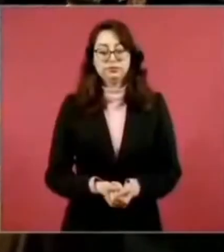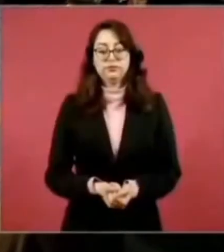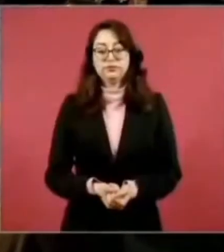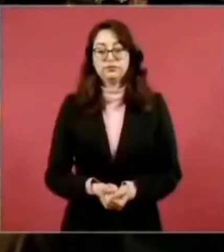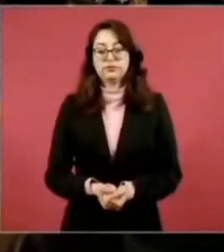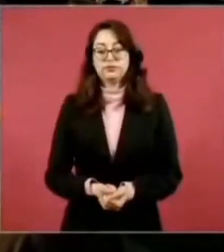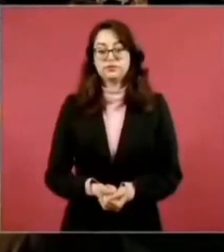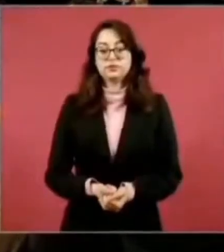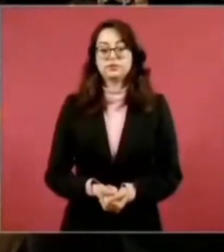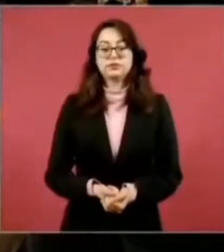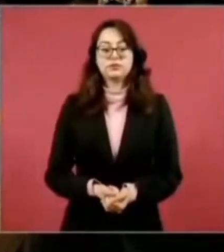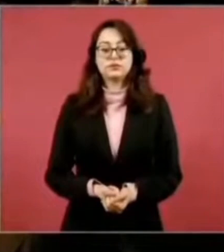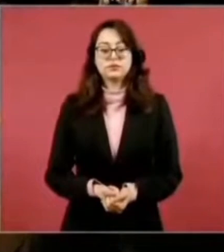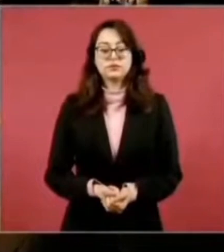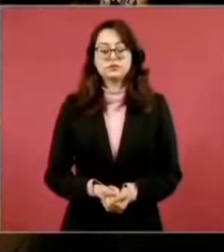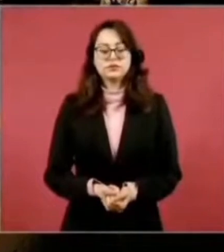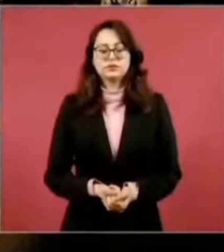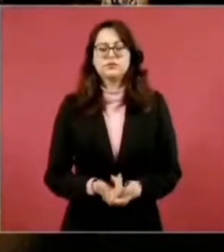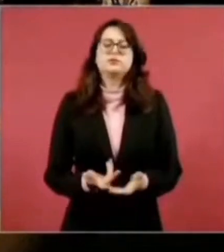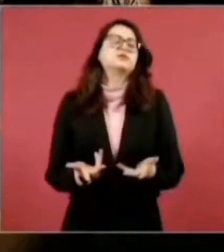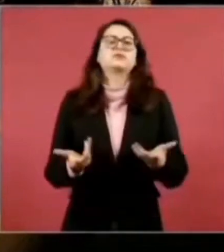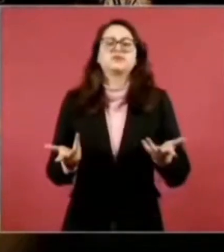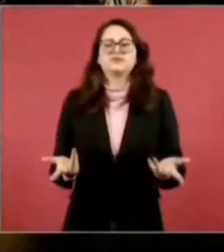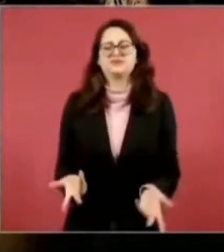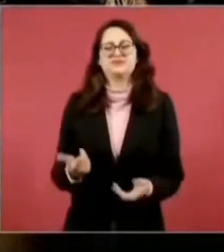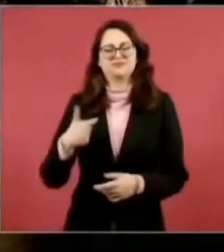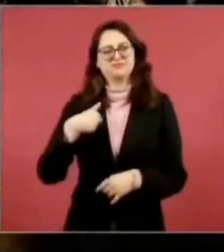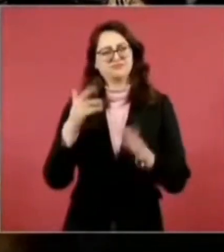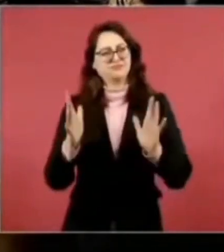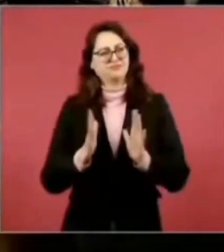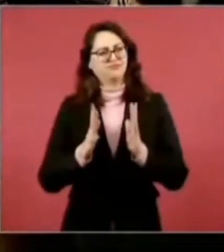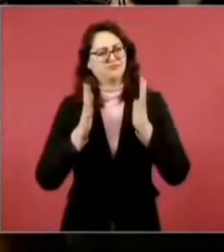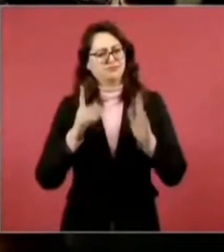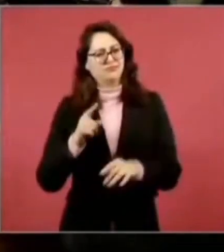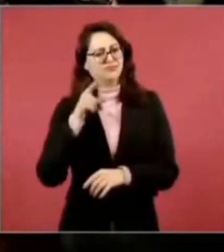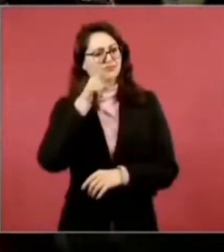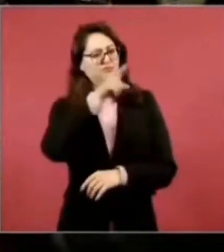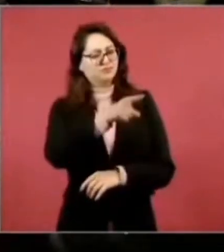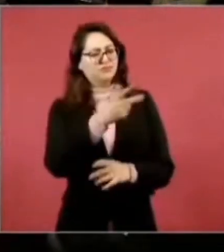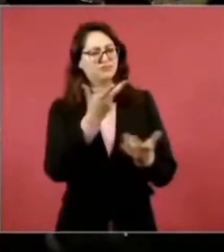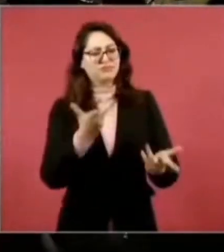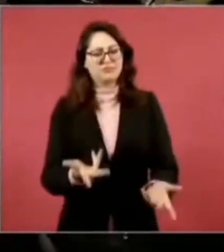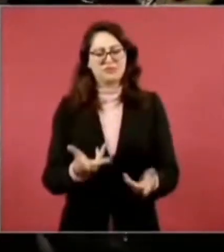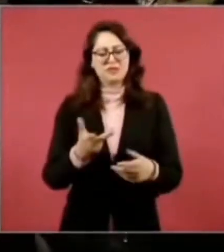de la alambrada en el río